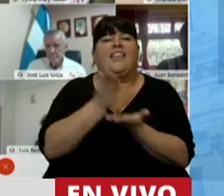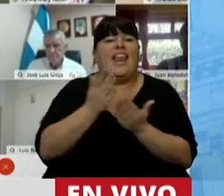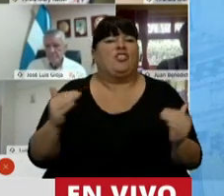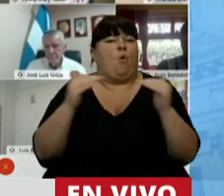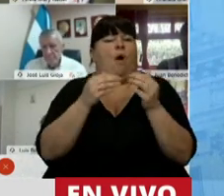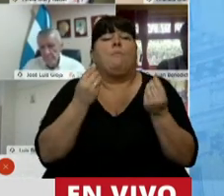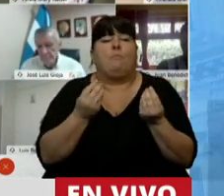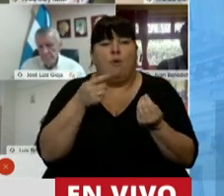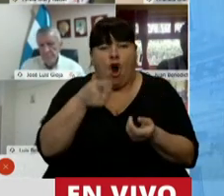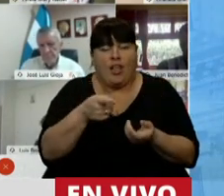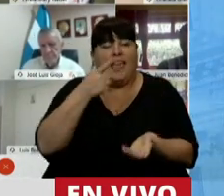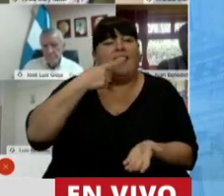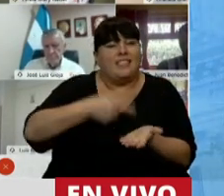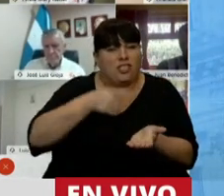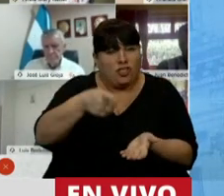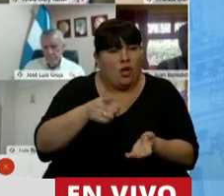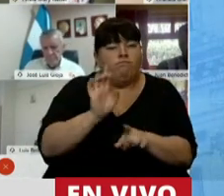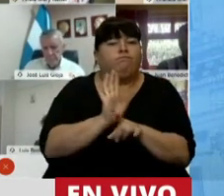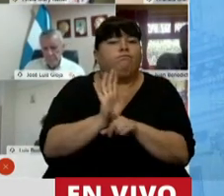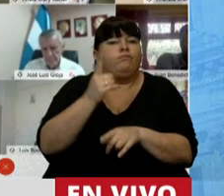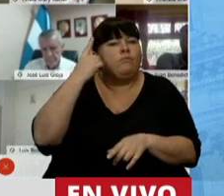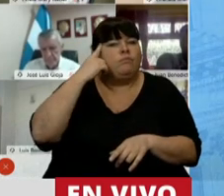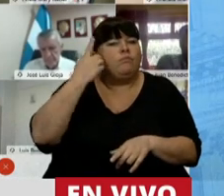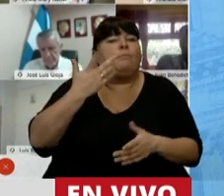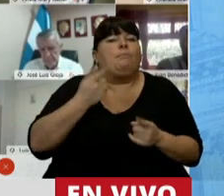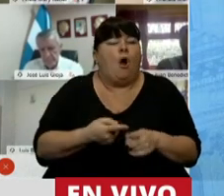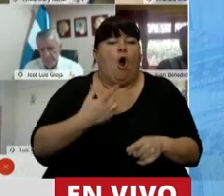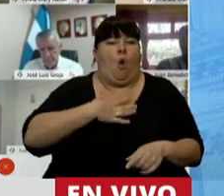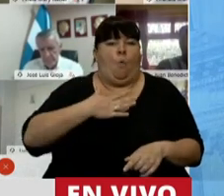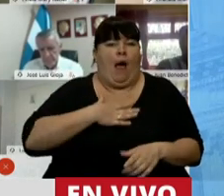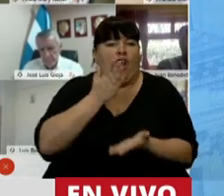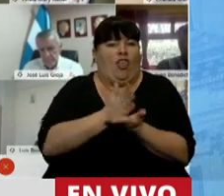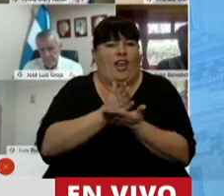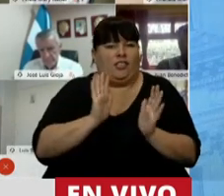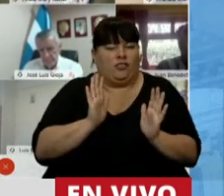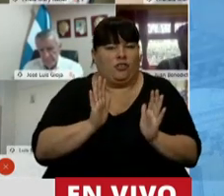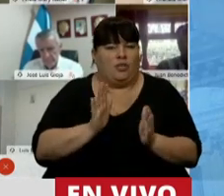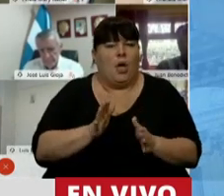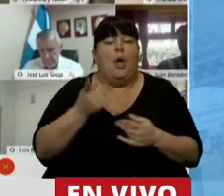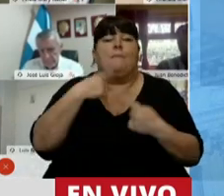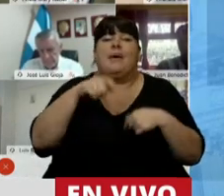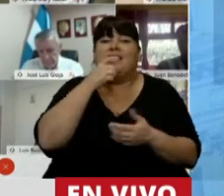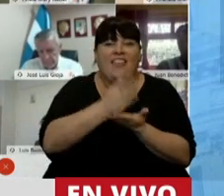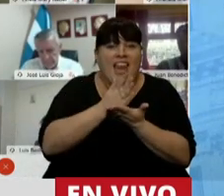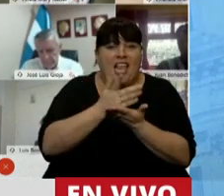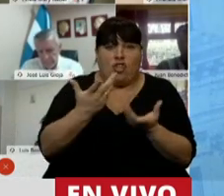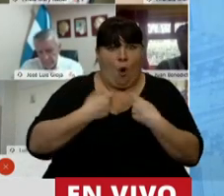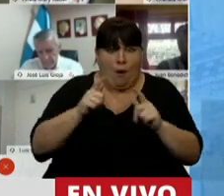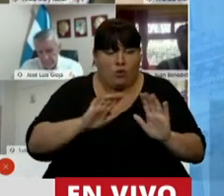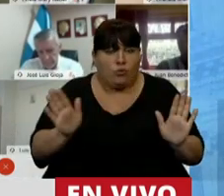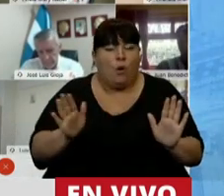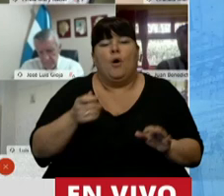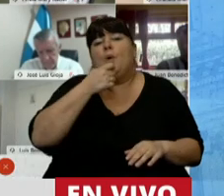equivalentes porque este ordenamiento responde a una concepción humanista de los derechos. Pero si el derecho no nos ayudara